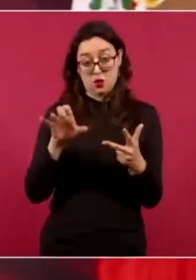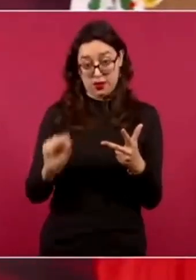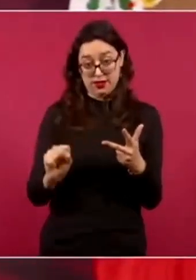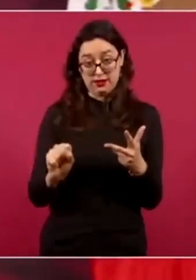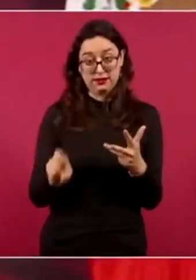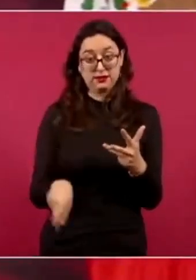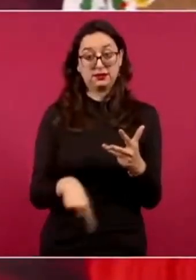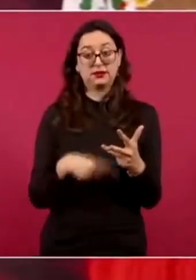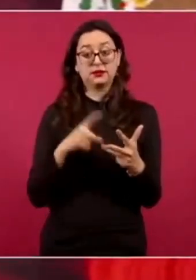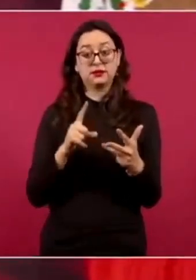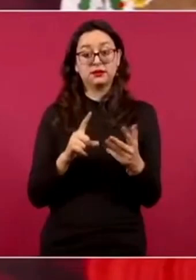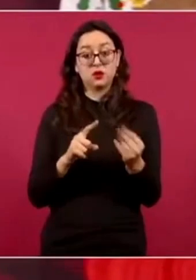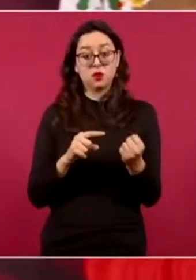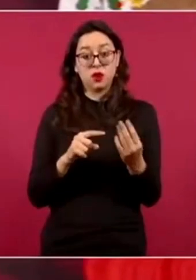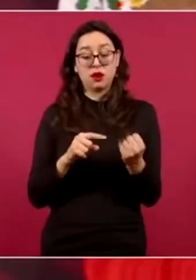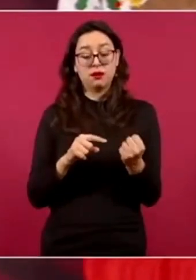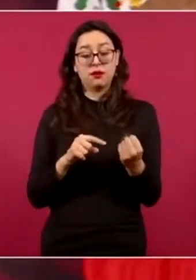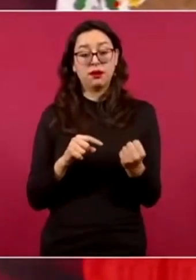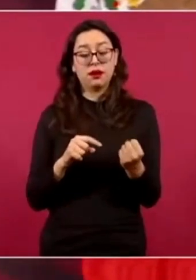y también